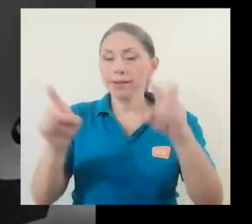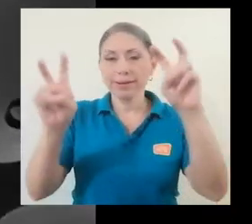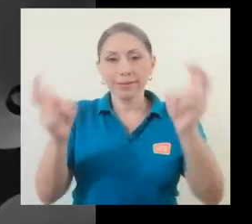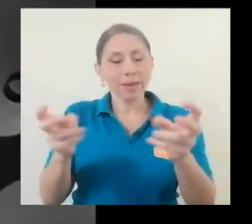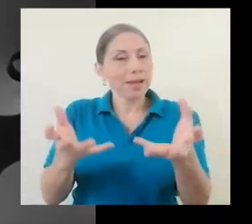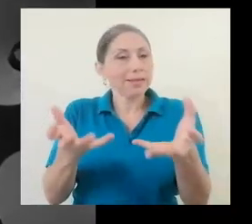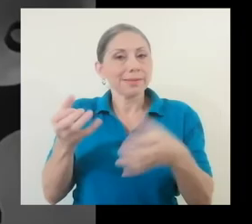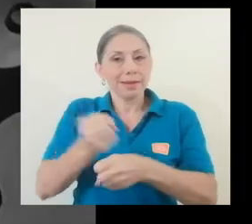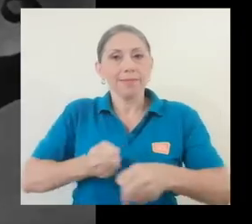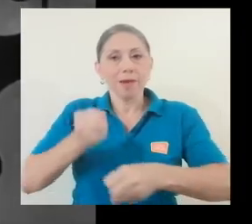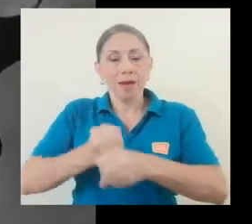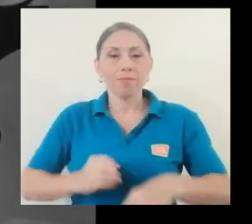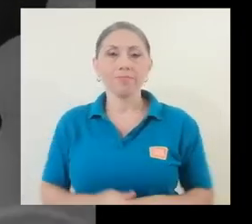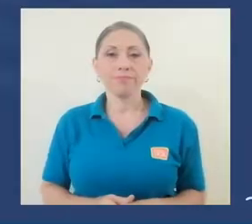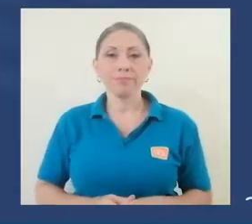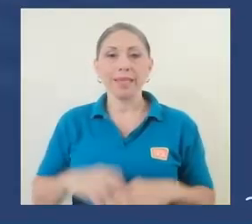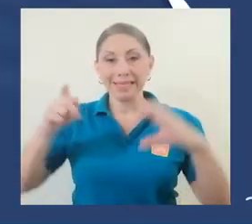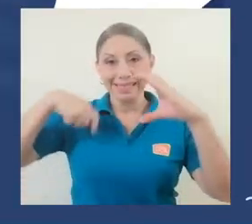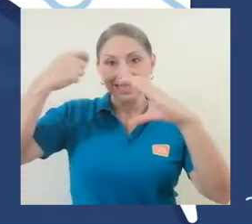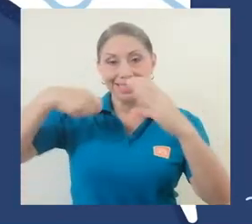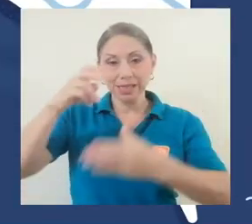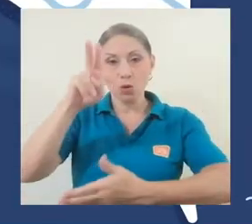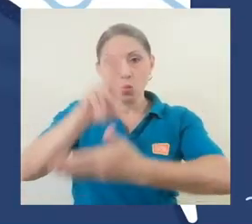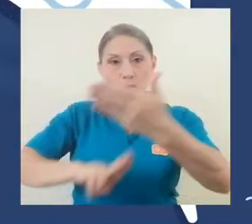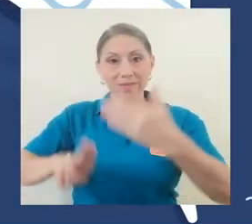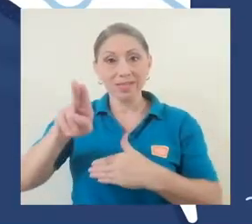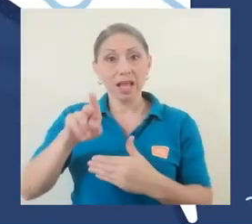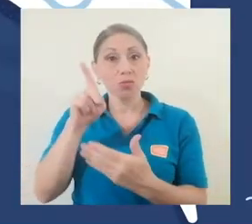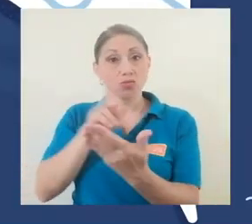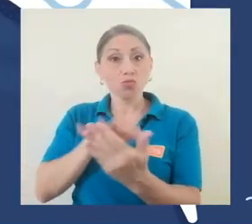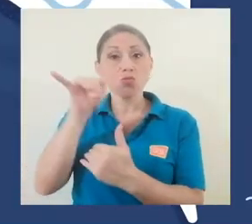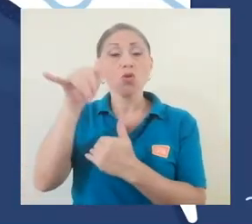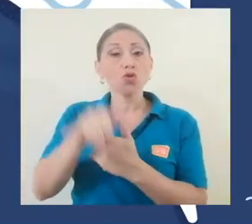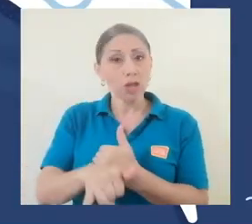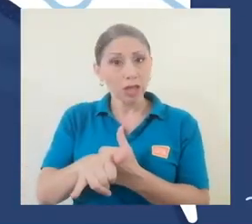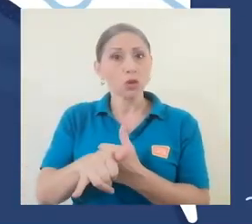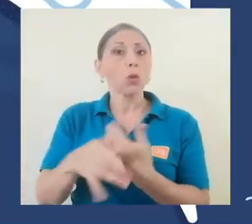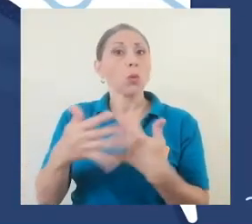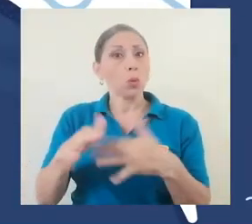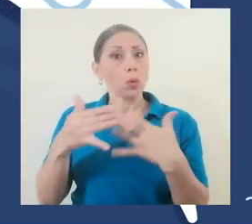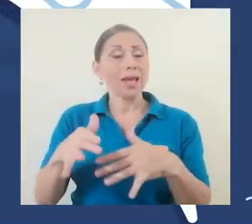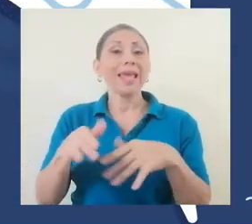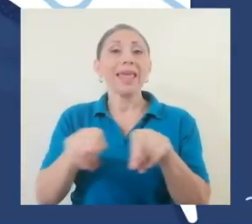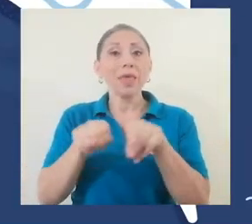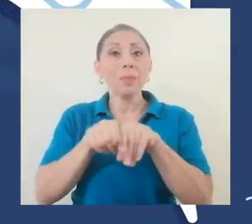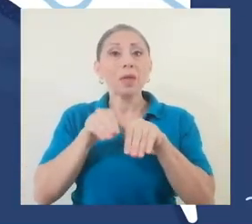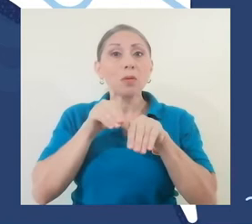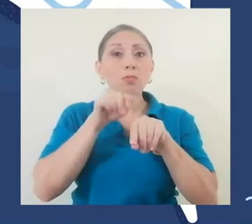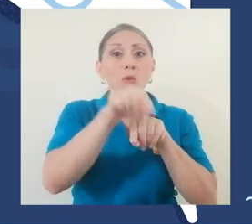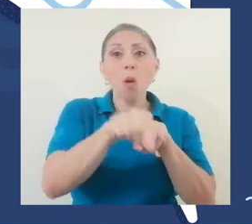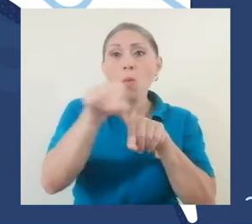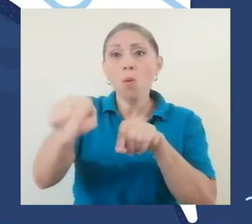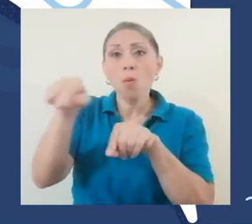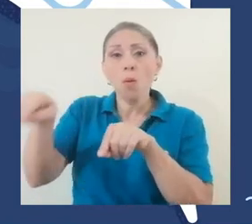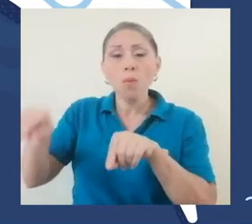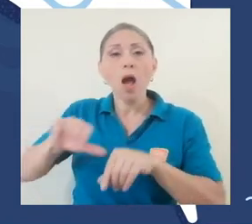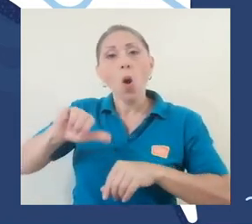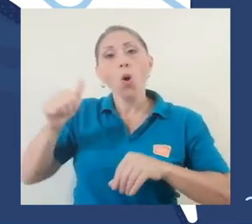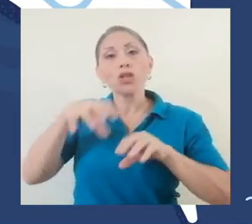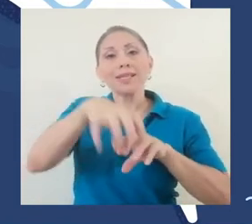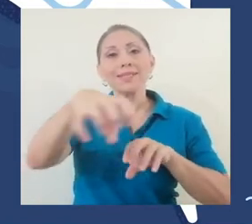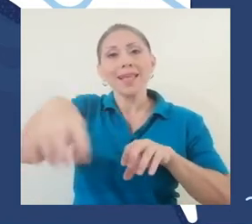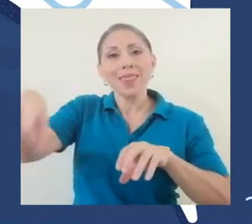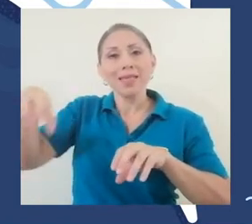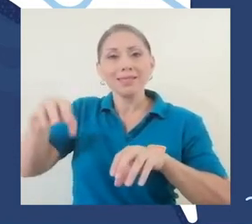tema que se quiera tomar. El cine universitario es un proyecto que se ha extendido a las otras sedes y recintos de